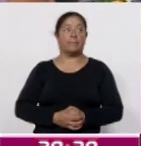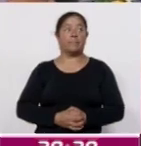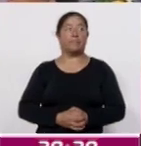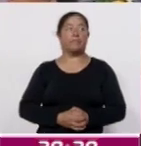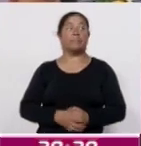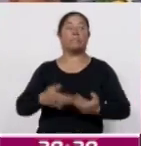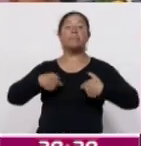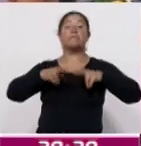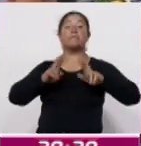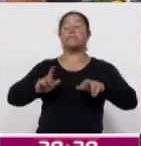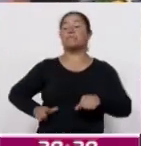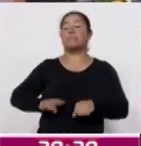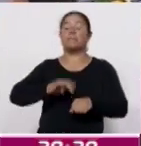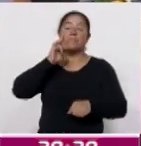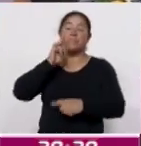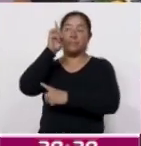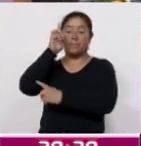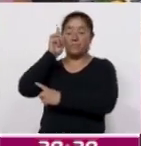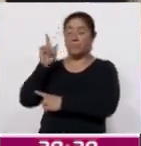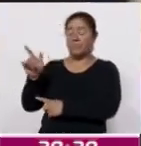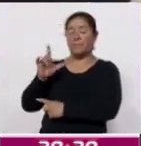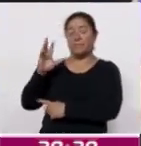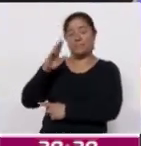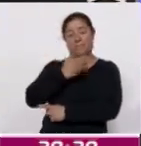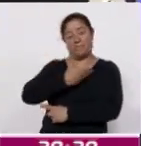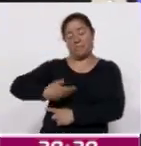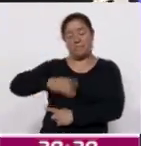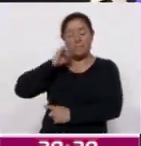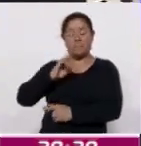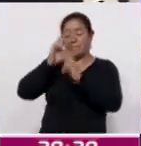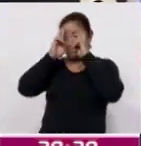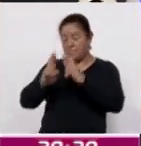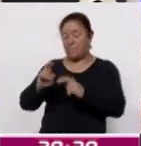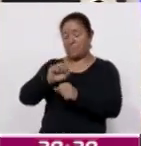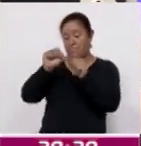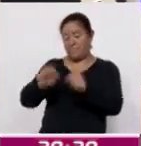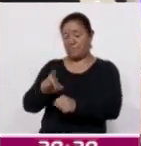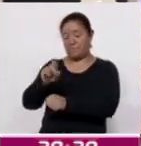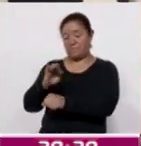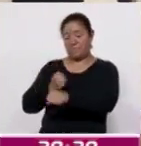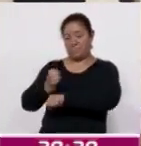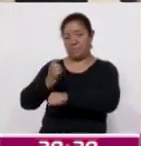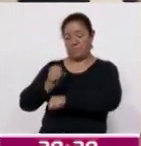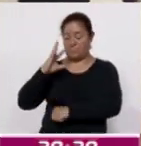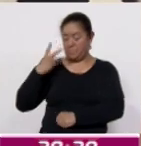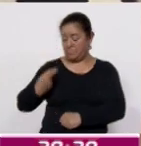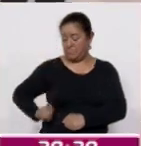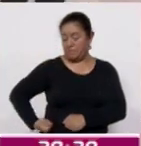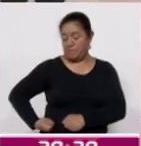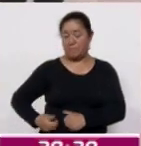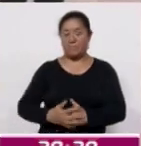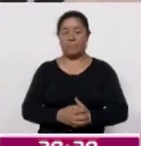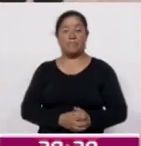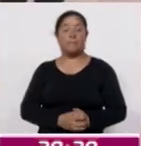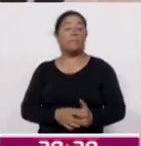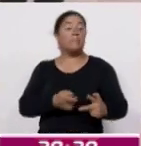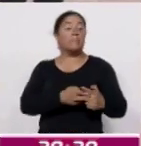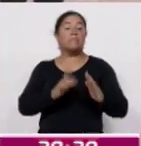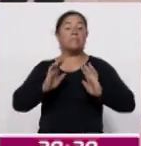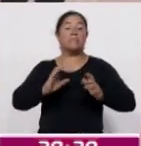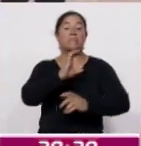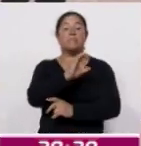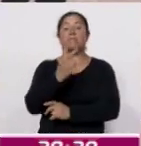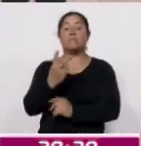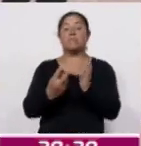En representación de la gobernadora Lorena Cuellar Cisneros, la presidenta honorífica del Sistema Estatal DIF, Mariana Espinosa de los Monteros Cuellar, inauguró el nuevo